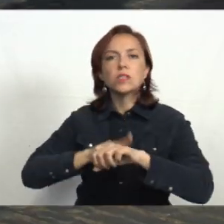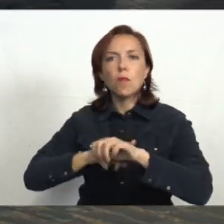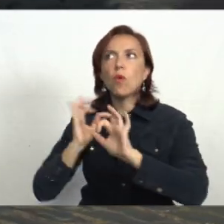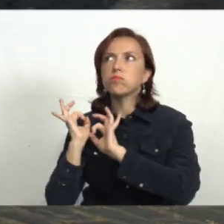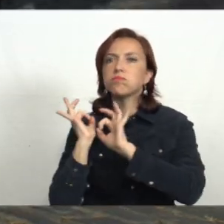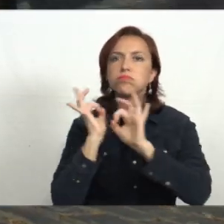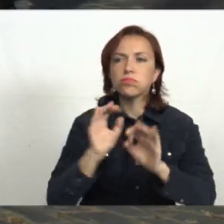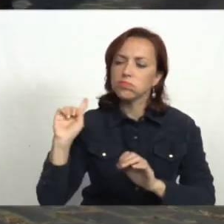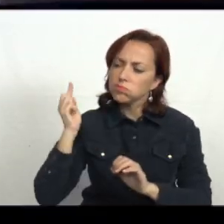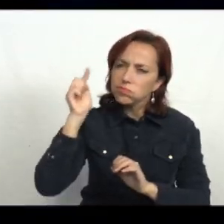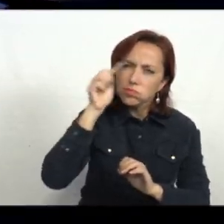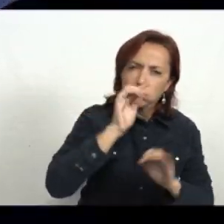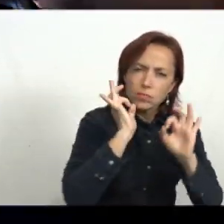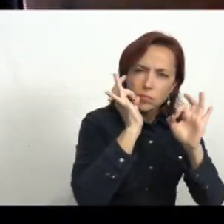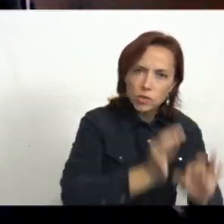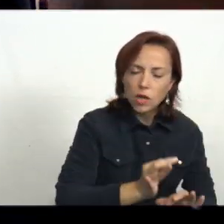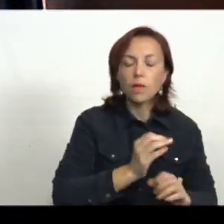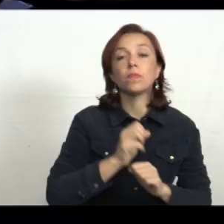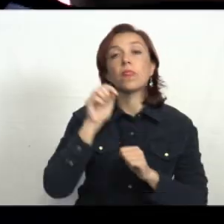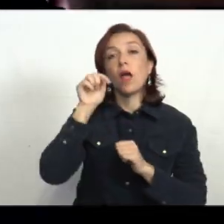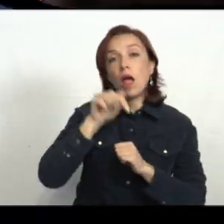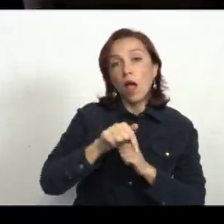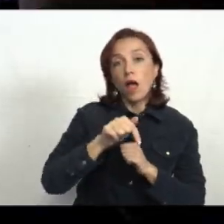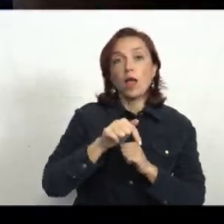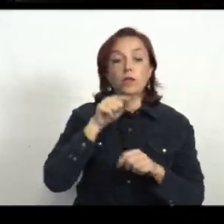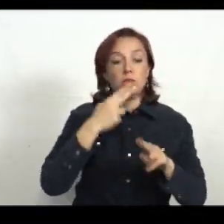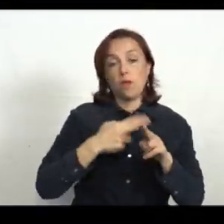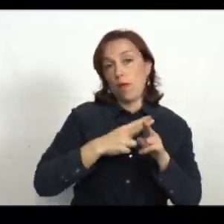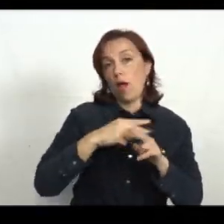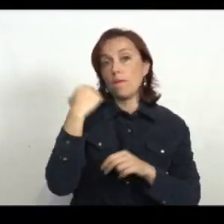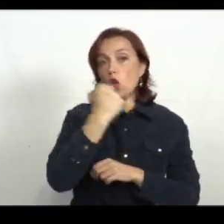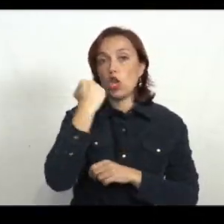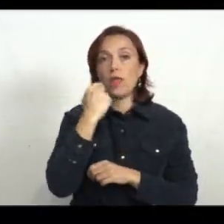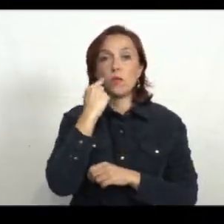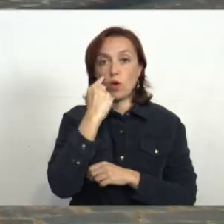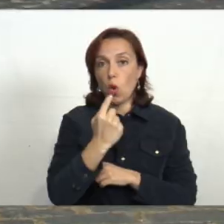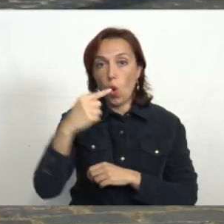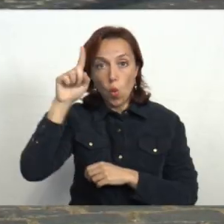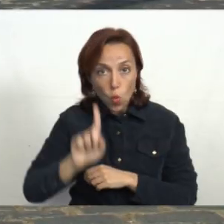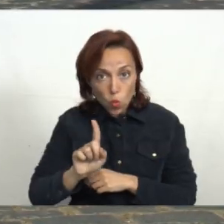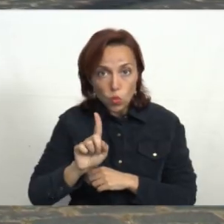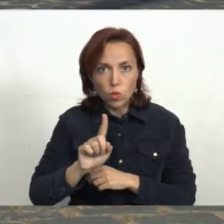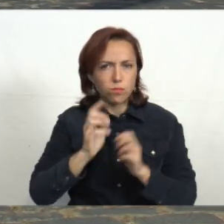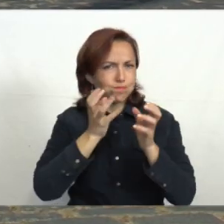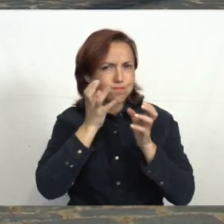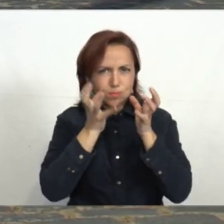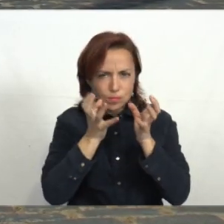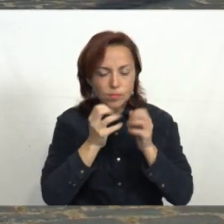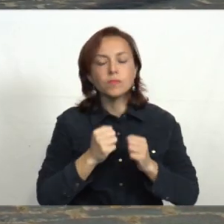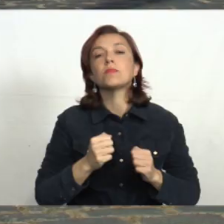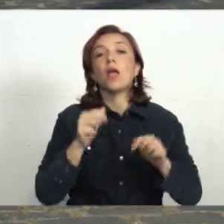nos manejamos para que se dé respuesta a una demanda de prioridad 1. Y de esa manera podemos estar